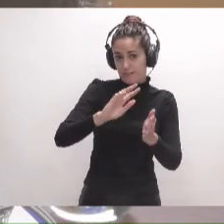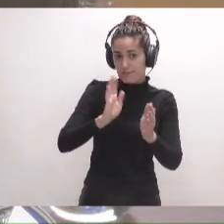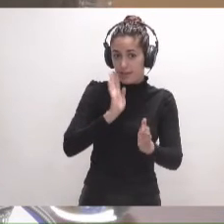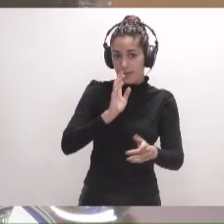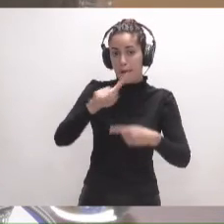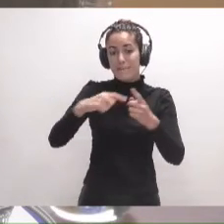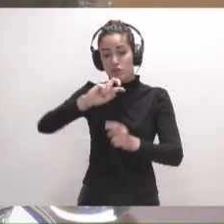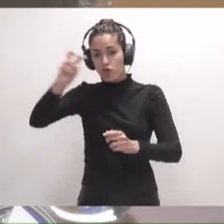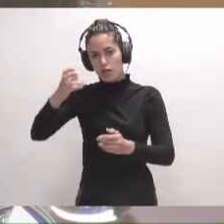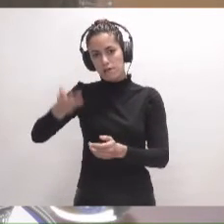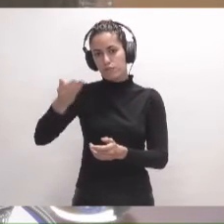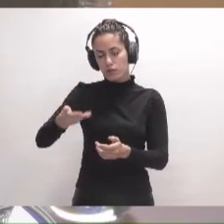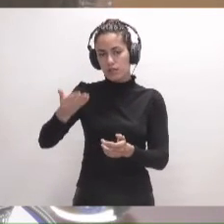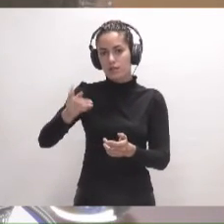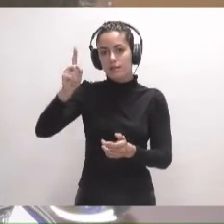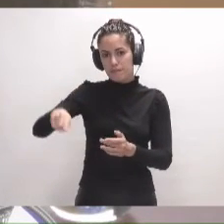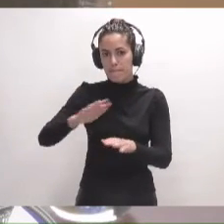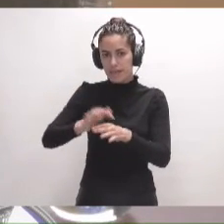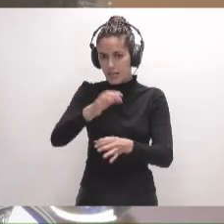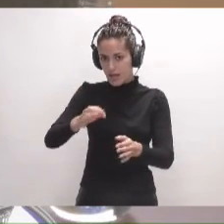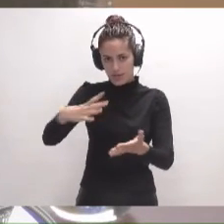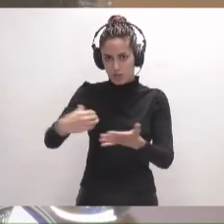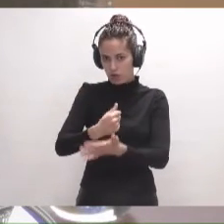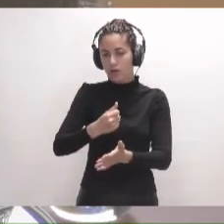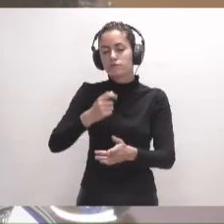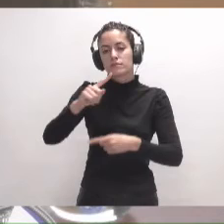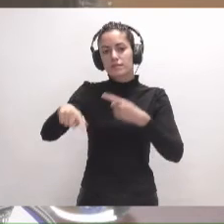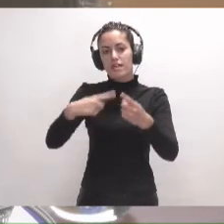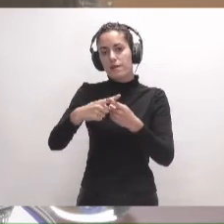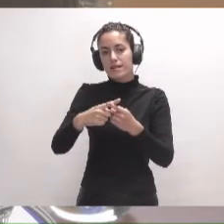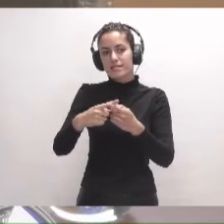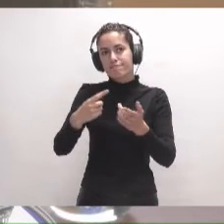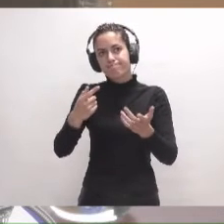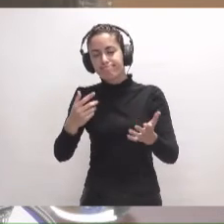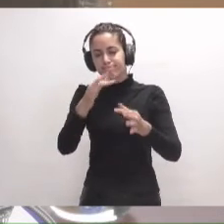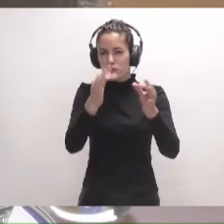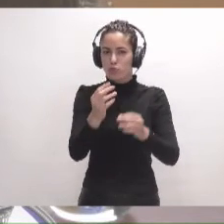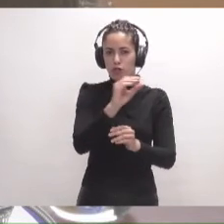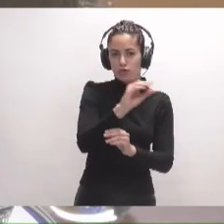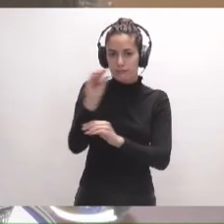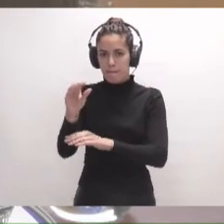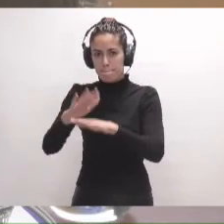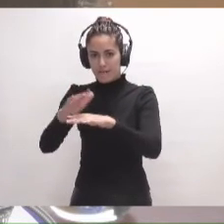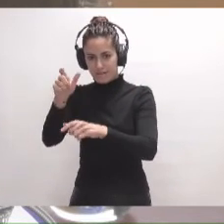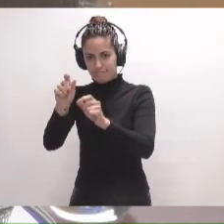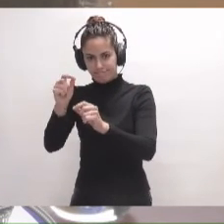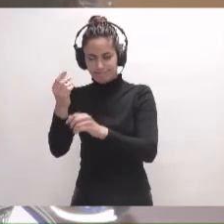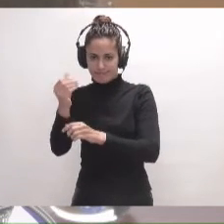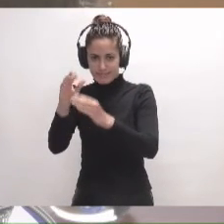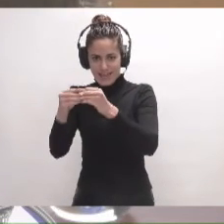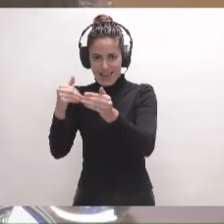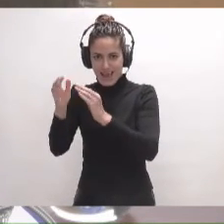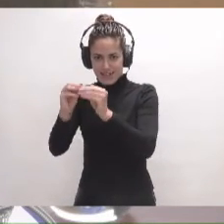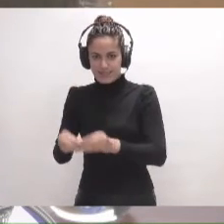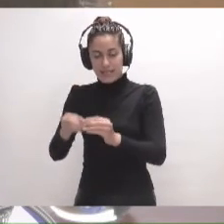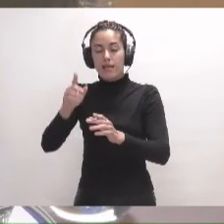aquellas que son de importancia para la isla y que no solamente se aporte una cantidad para las artesanas, sino se busquen soluciones